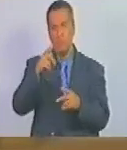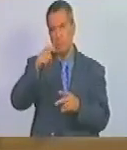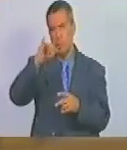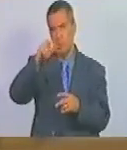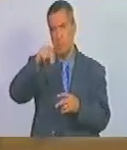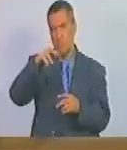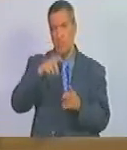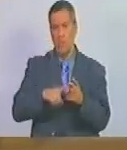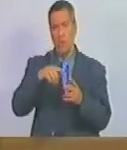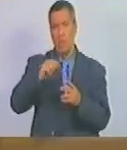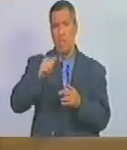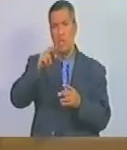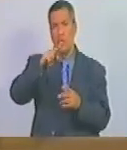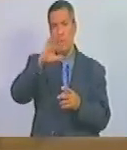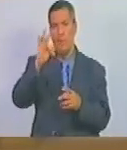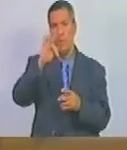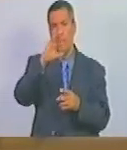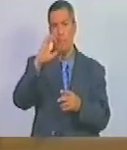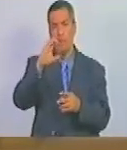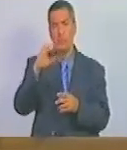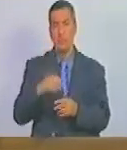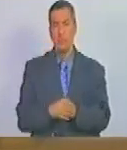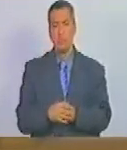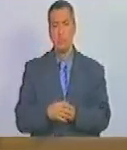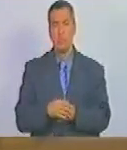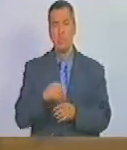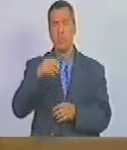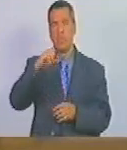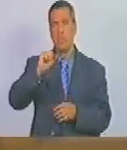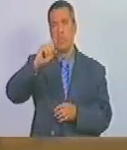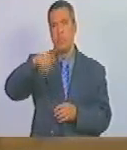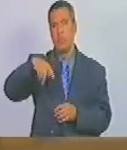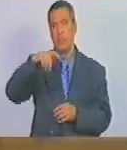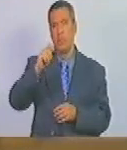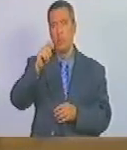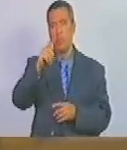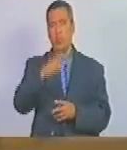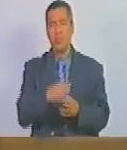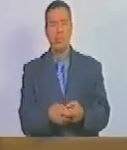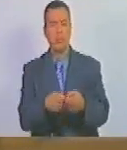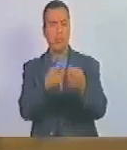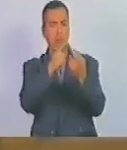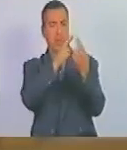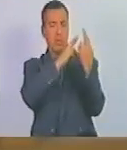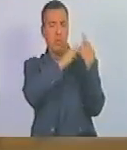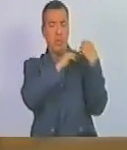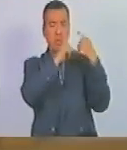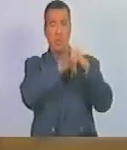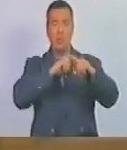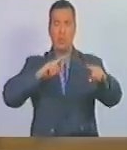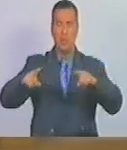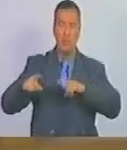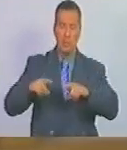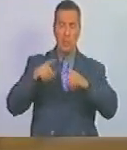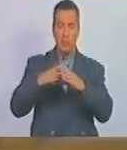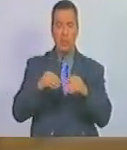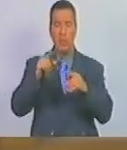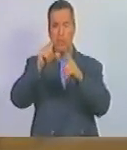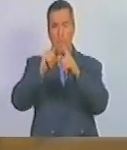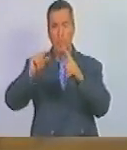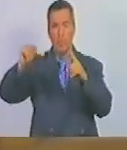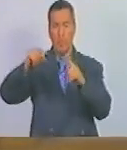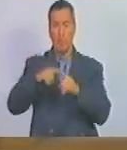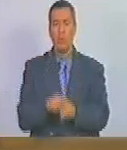Yasser Arafat Rajif Fatou asumió la jefatura del estado palestino